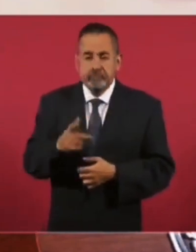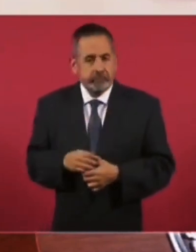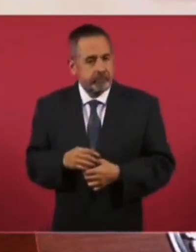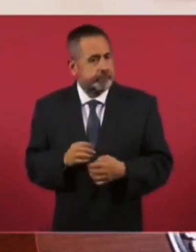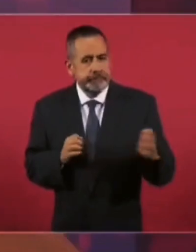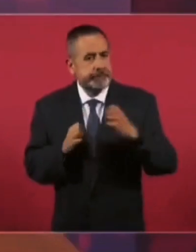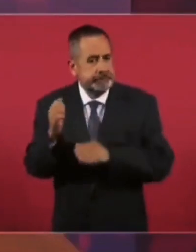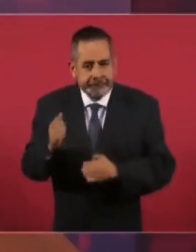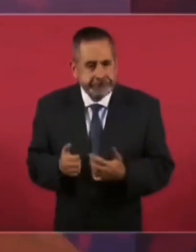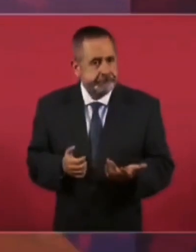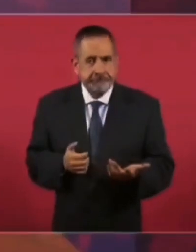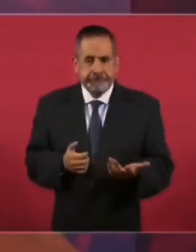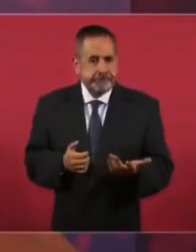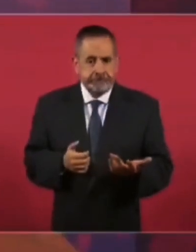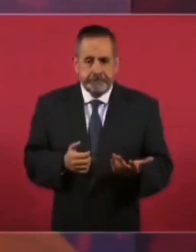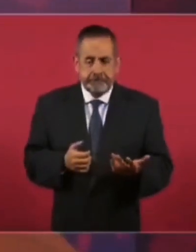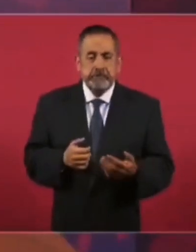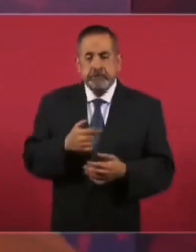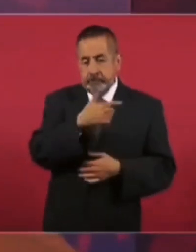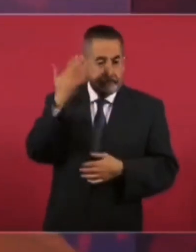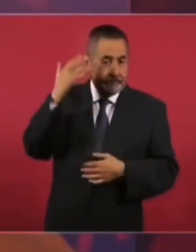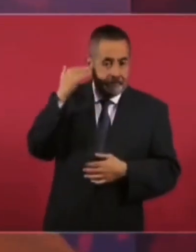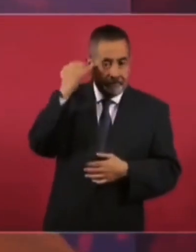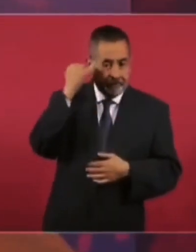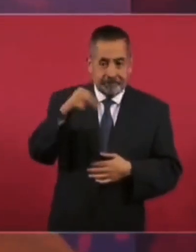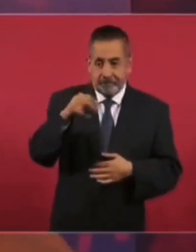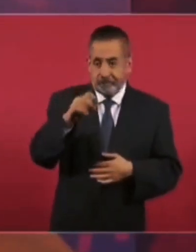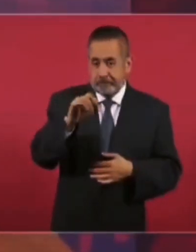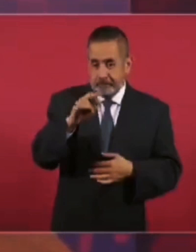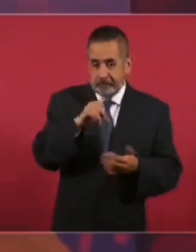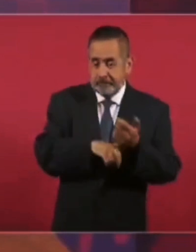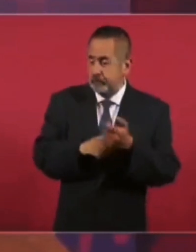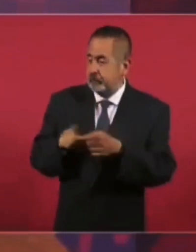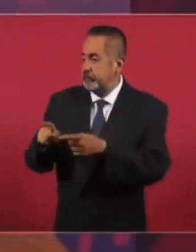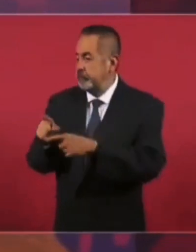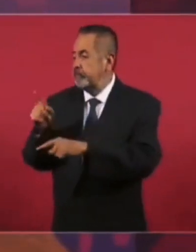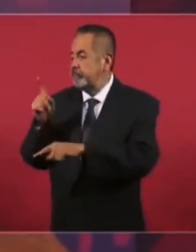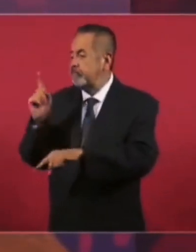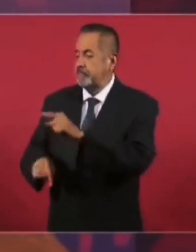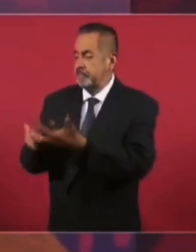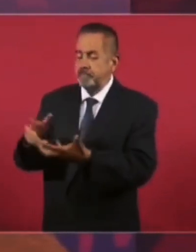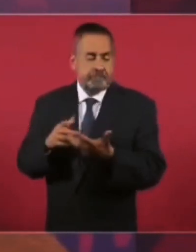las entregan, en algunos casos las regalan